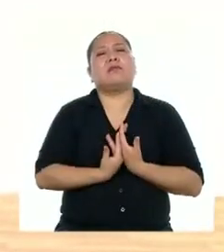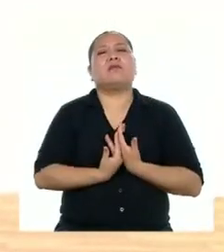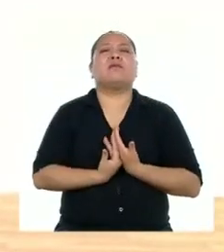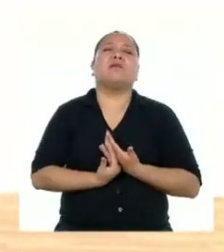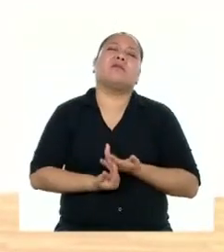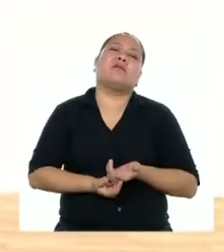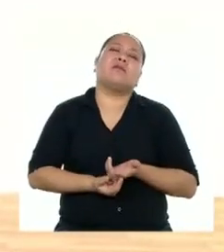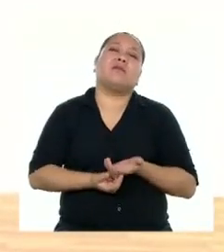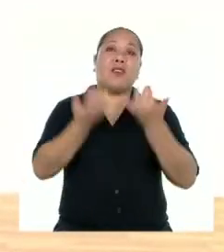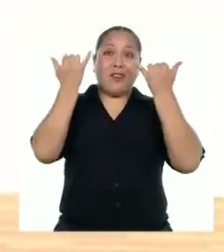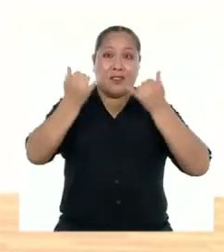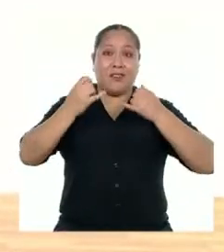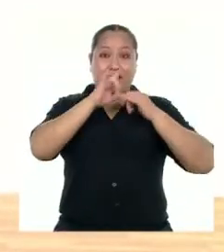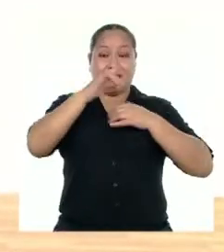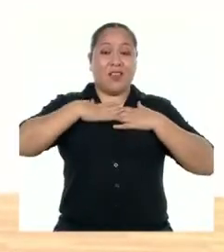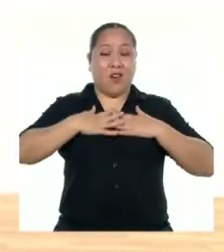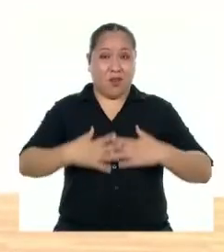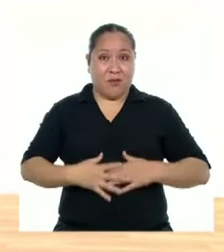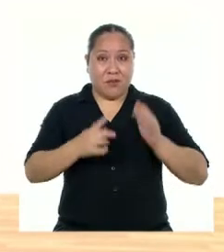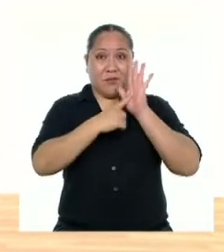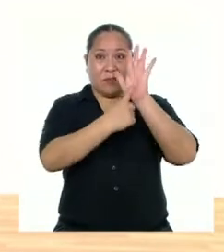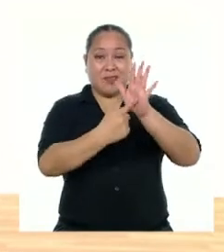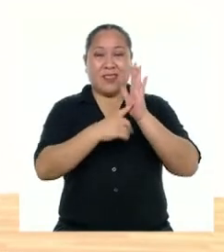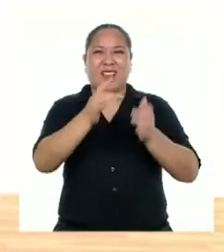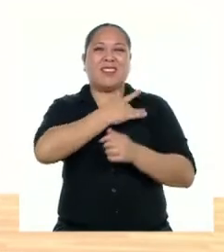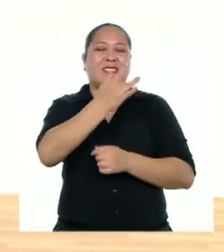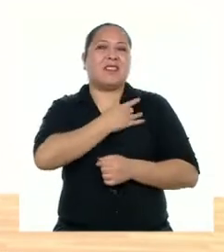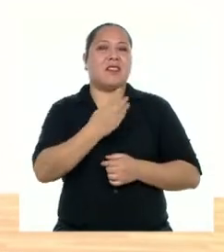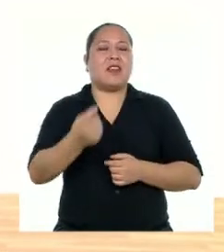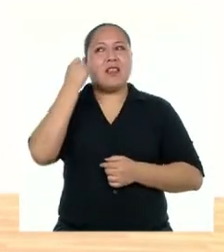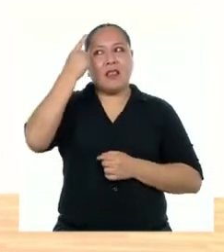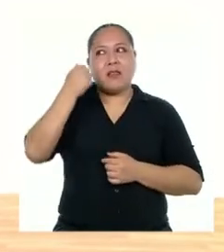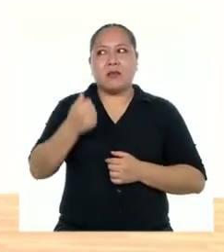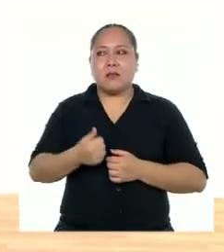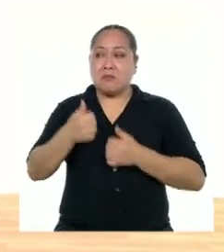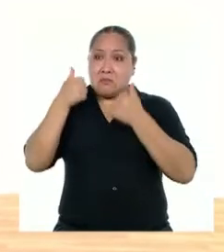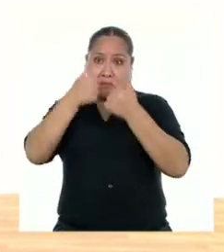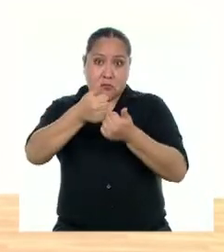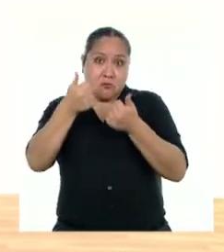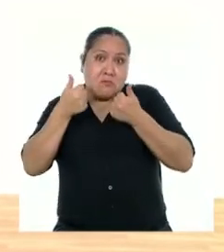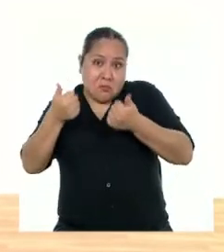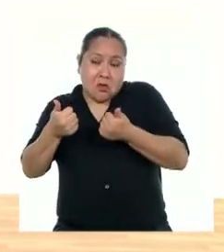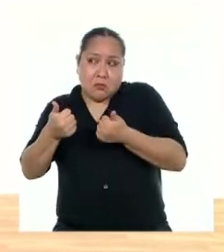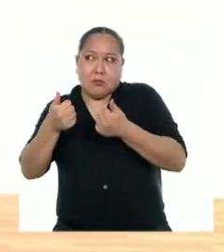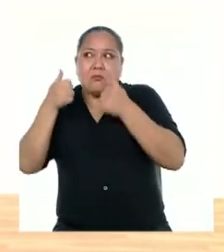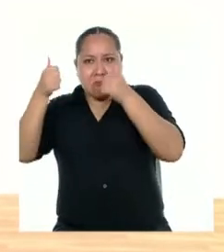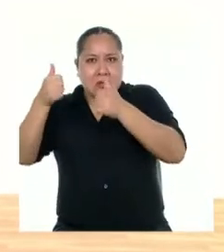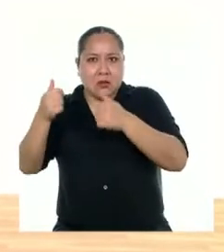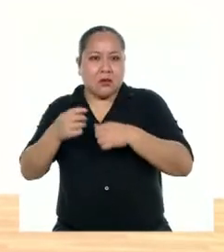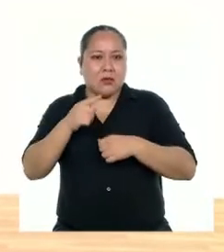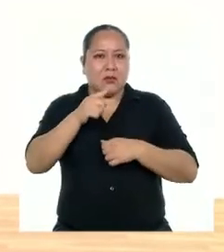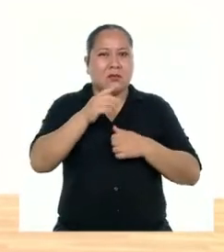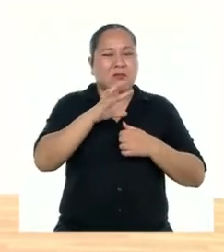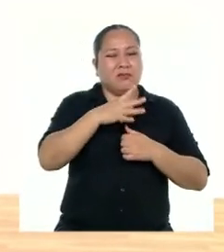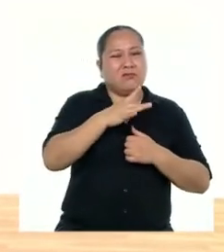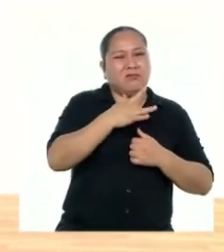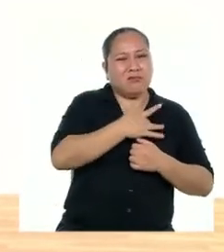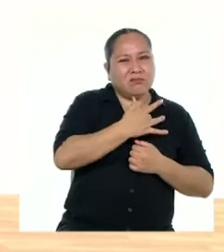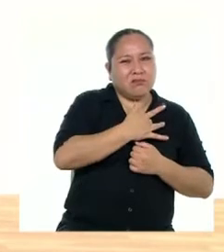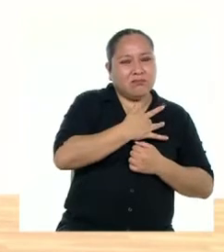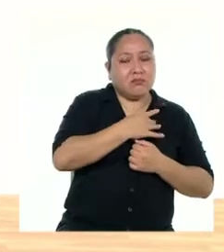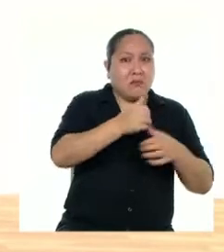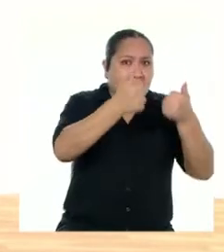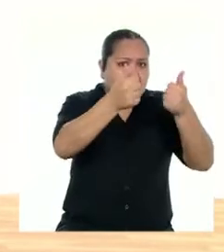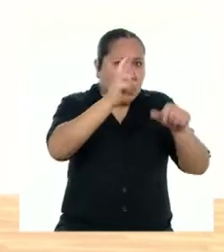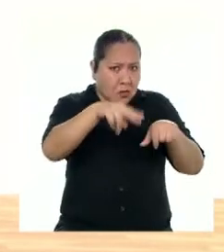Así que hoy vamos a usar nuestro cuerpo para expresar eso que sentimos y entender que está bien estar bien. Y que está bien no estar tan bien. ¿Bien?